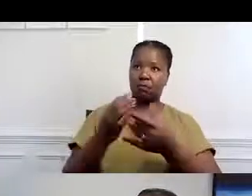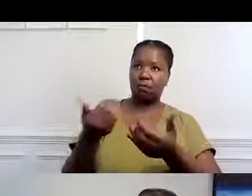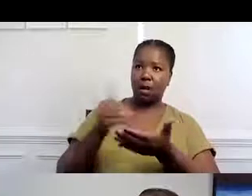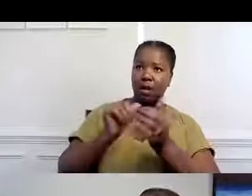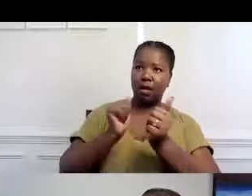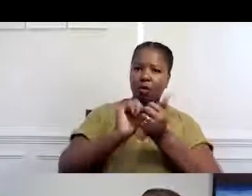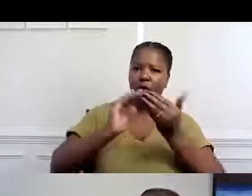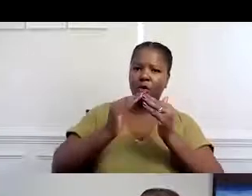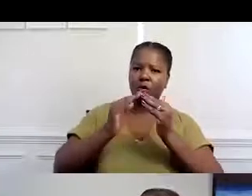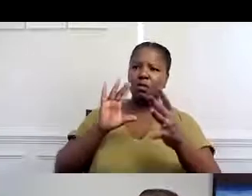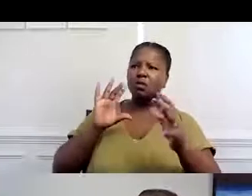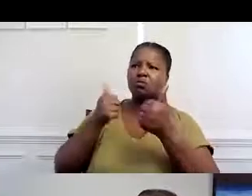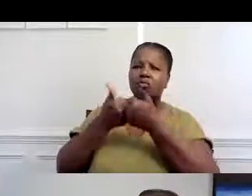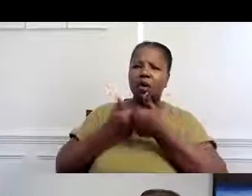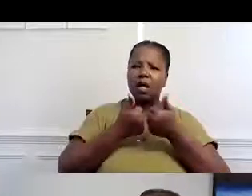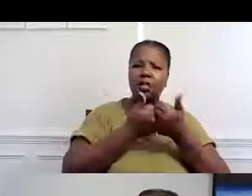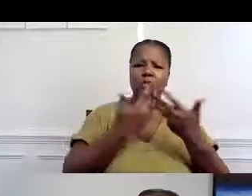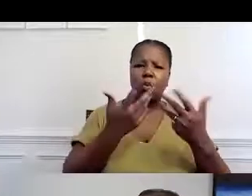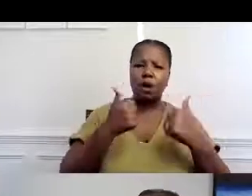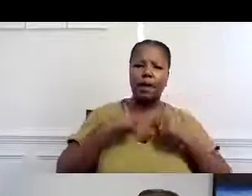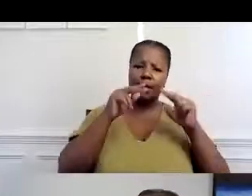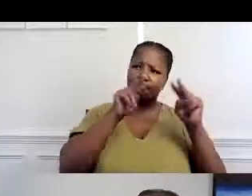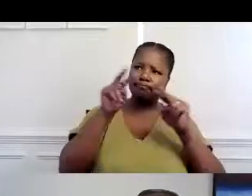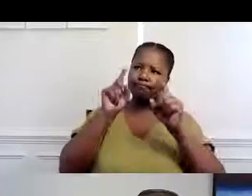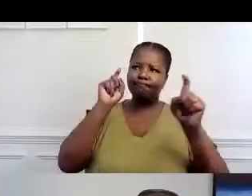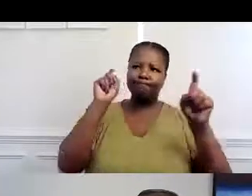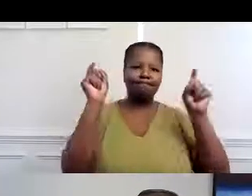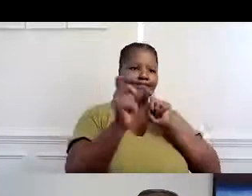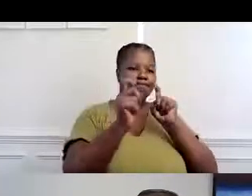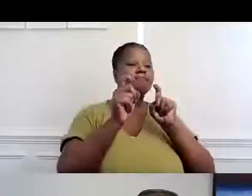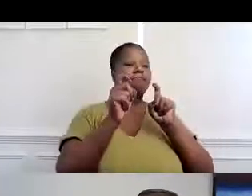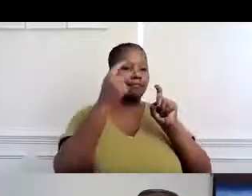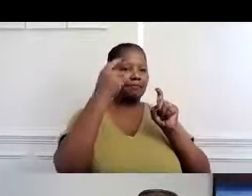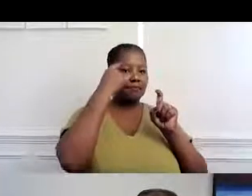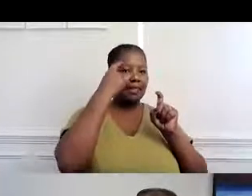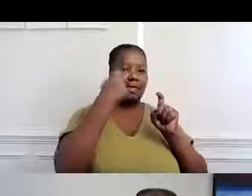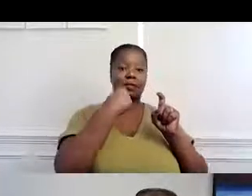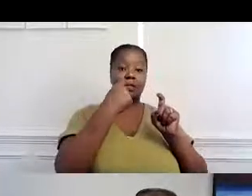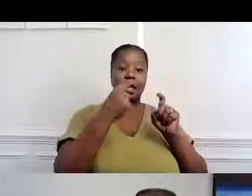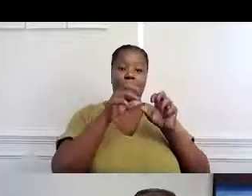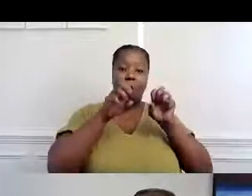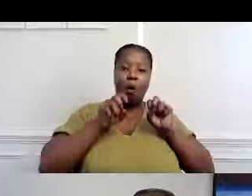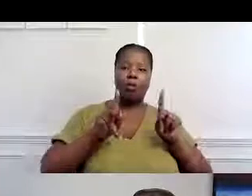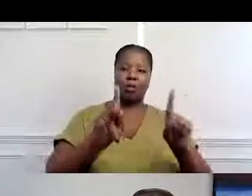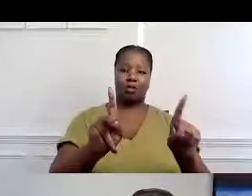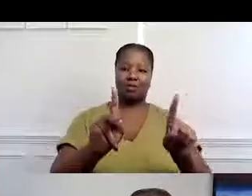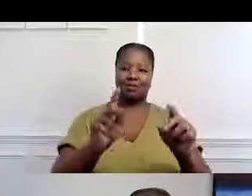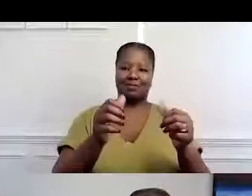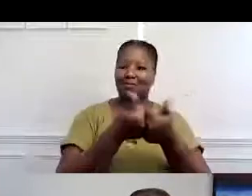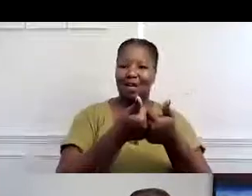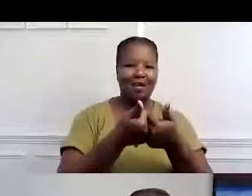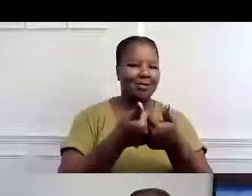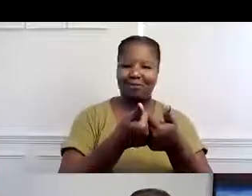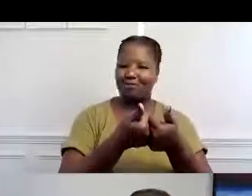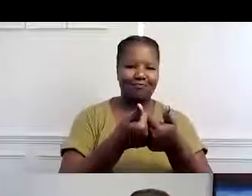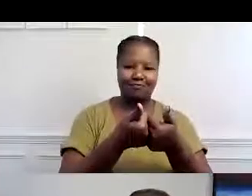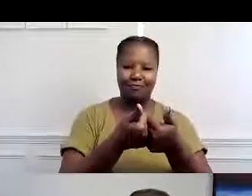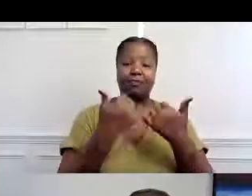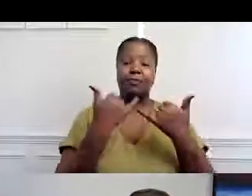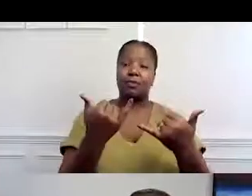mencionar algunos de los desafíos con los cuales nos hemos enfrentado, pero también verlo como una oportunidad.